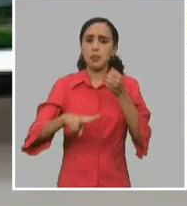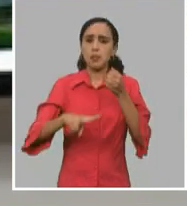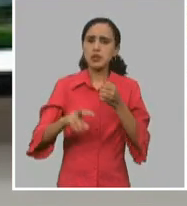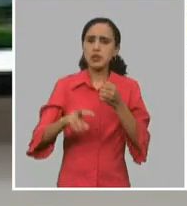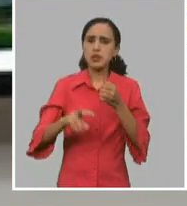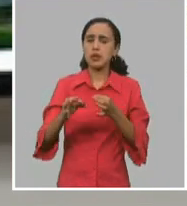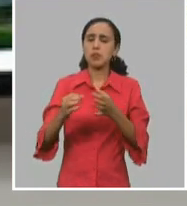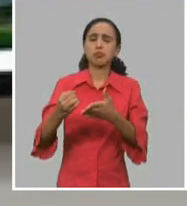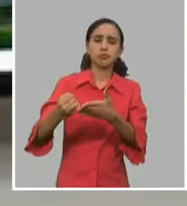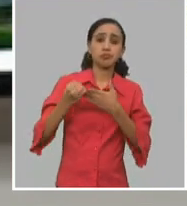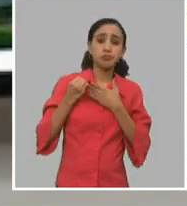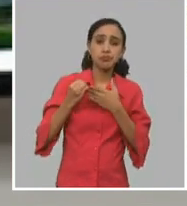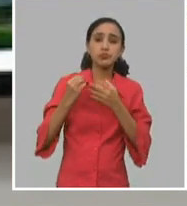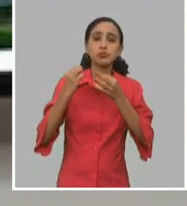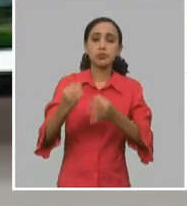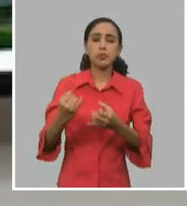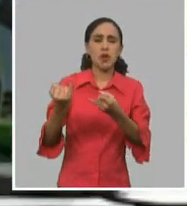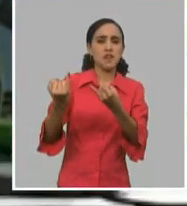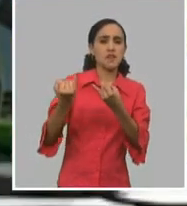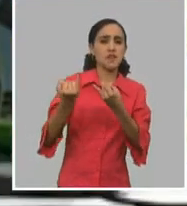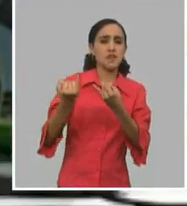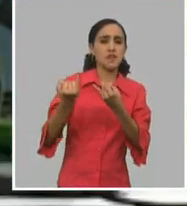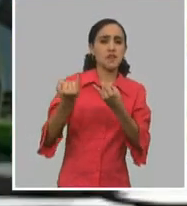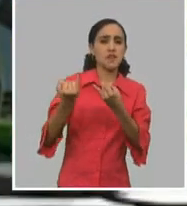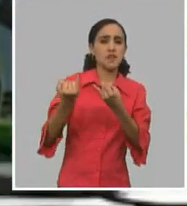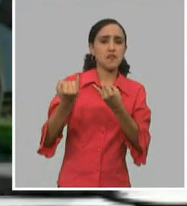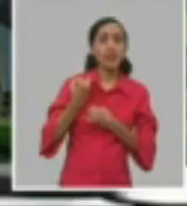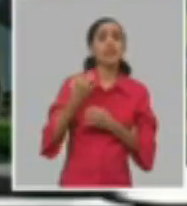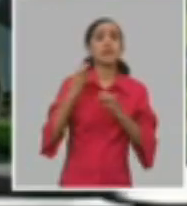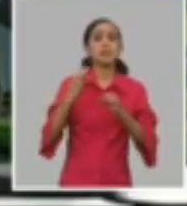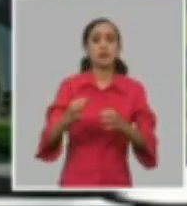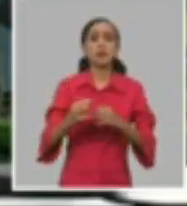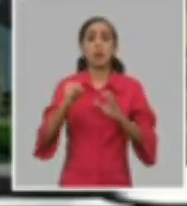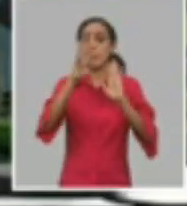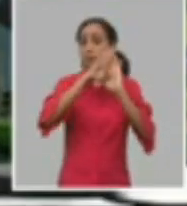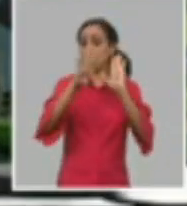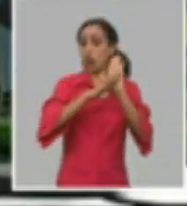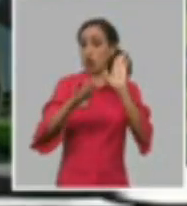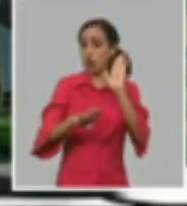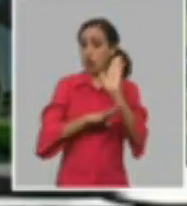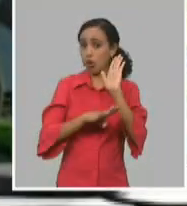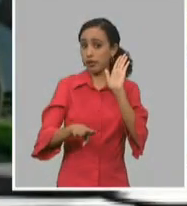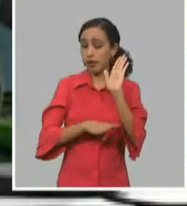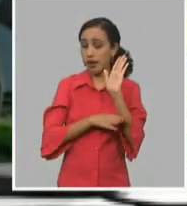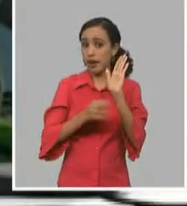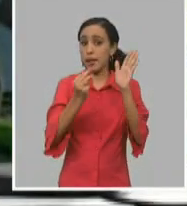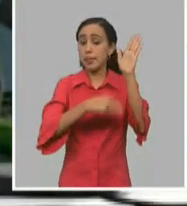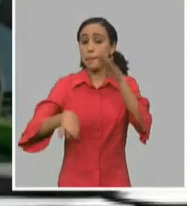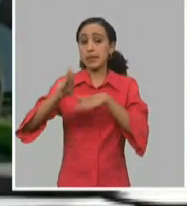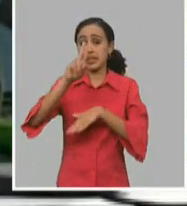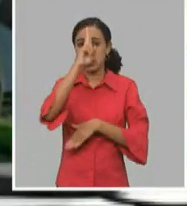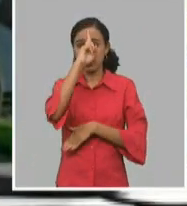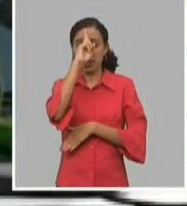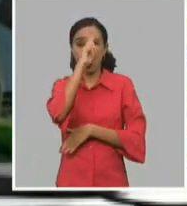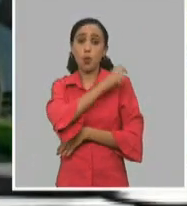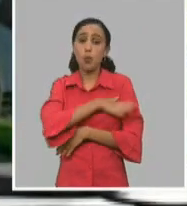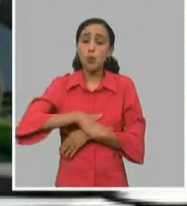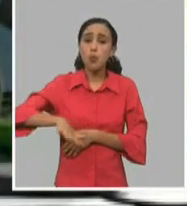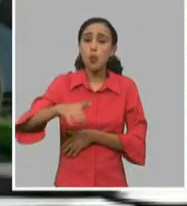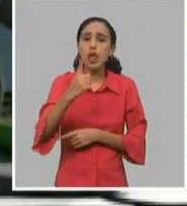indicaciones, por supuesto con las indicaciones metodológicas que daba el ministerio y respetando todo lo que se nos